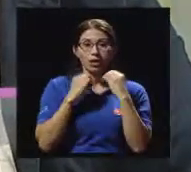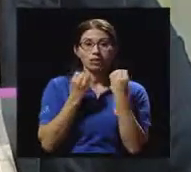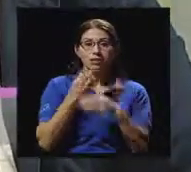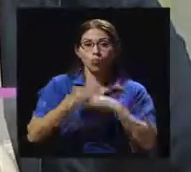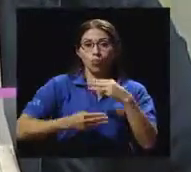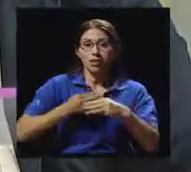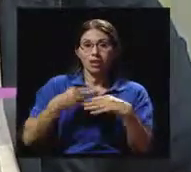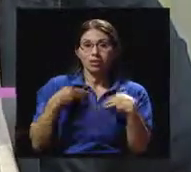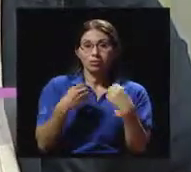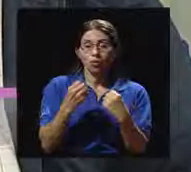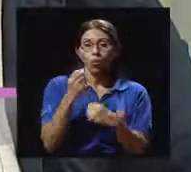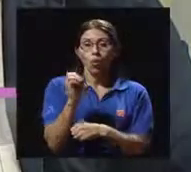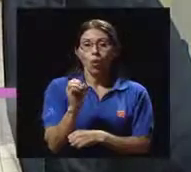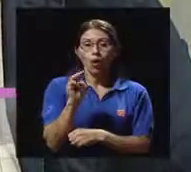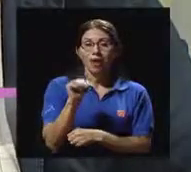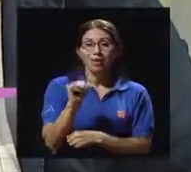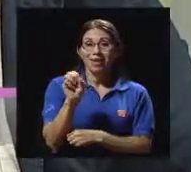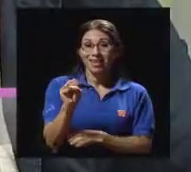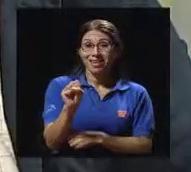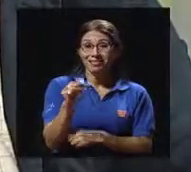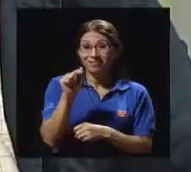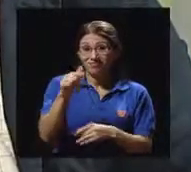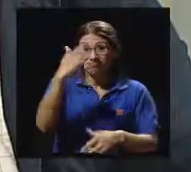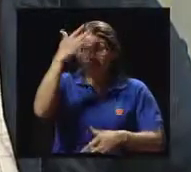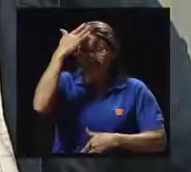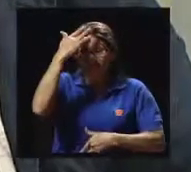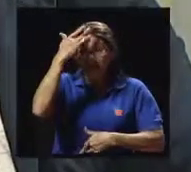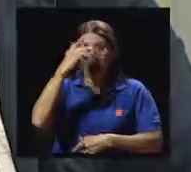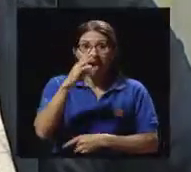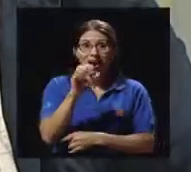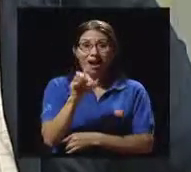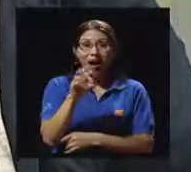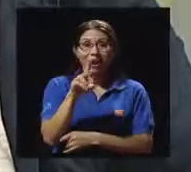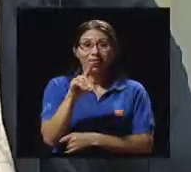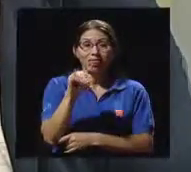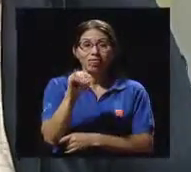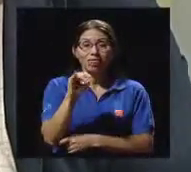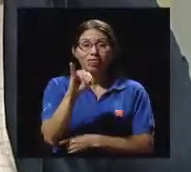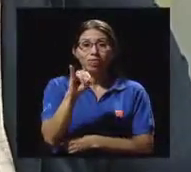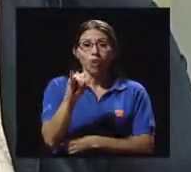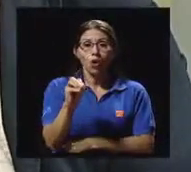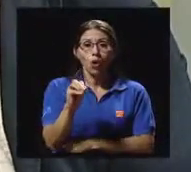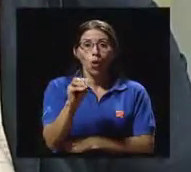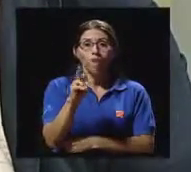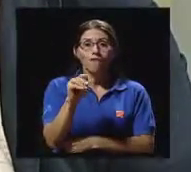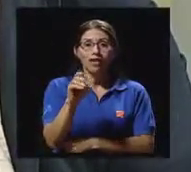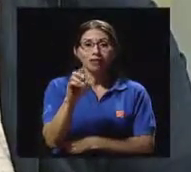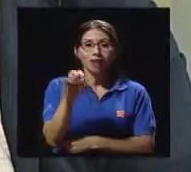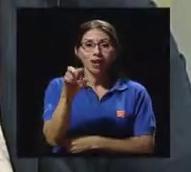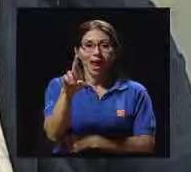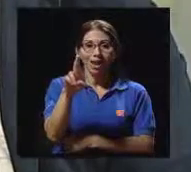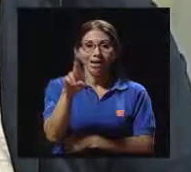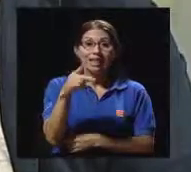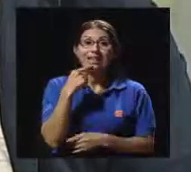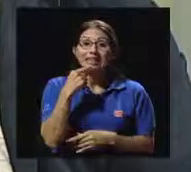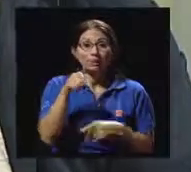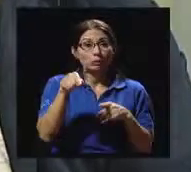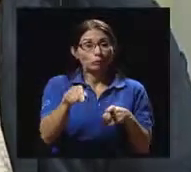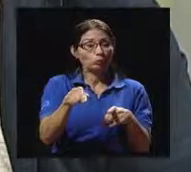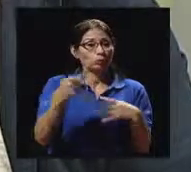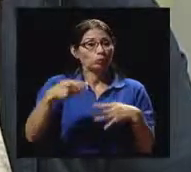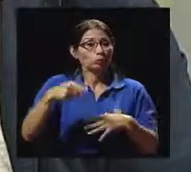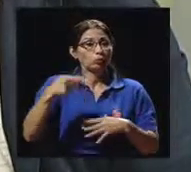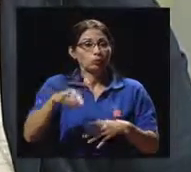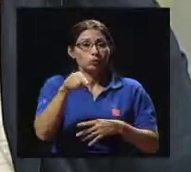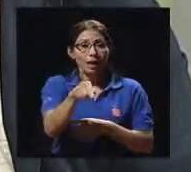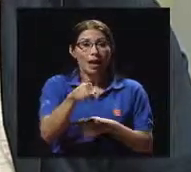OMS, lo ha catalogado como un problema de salud ya que el 60% de la población mundial en países desarrollados y